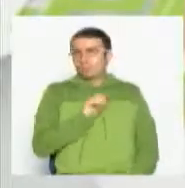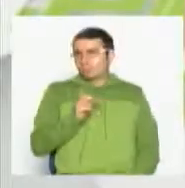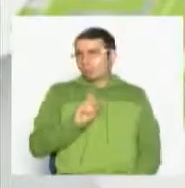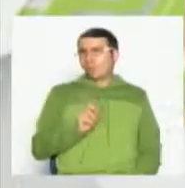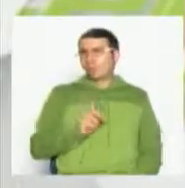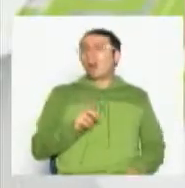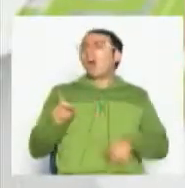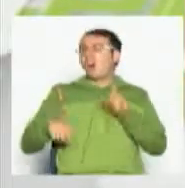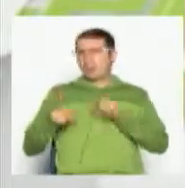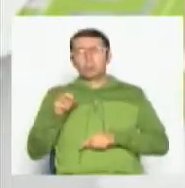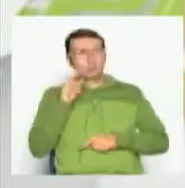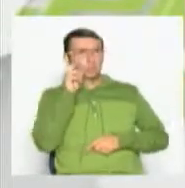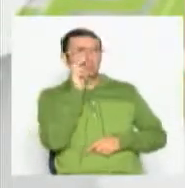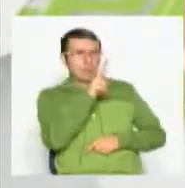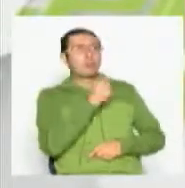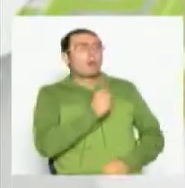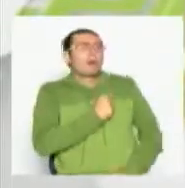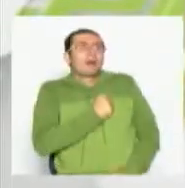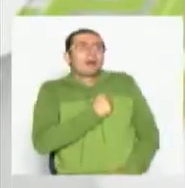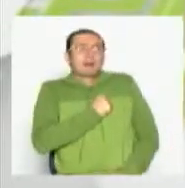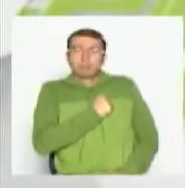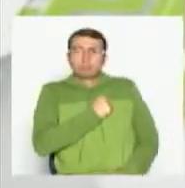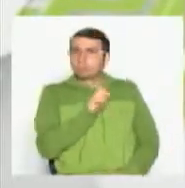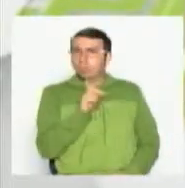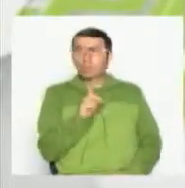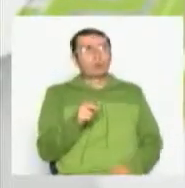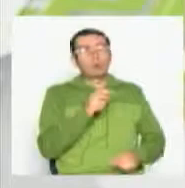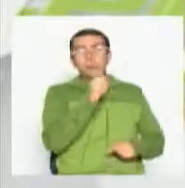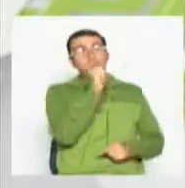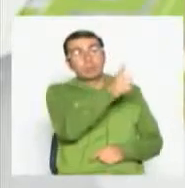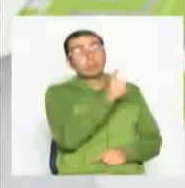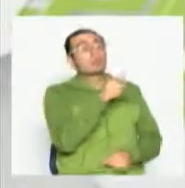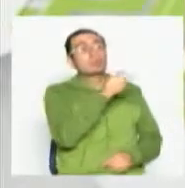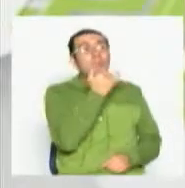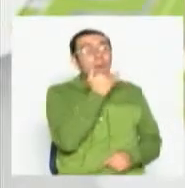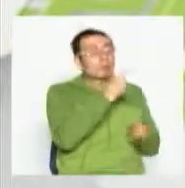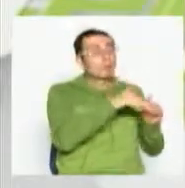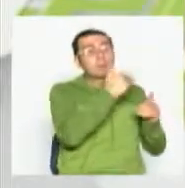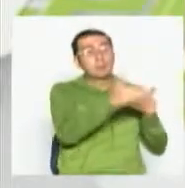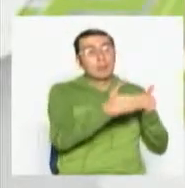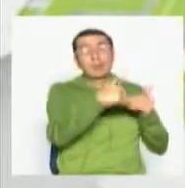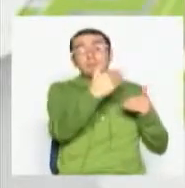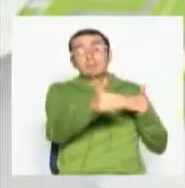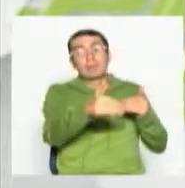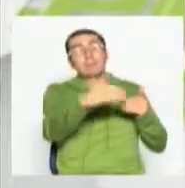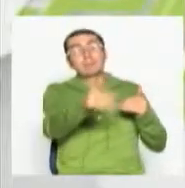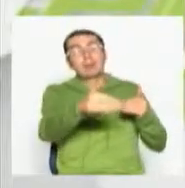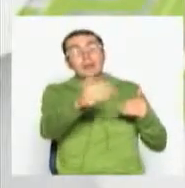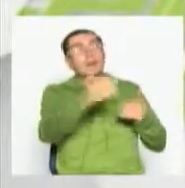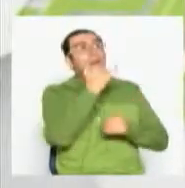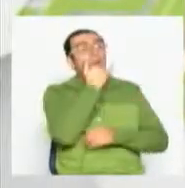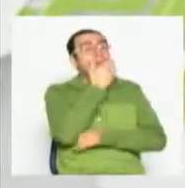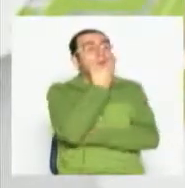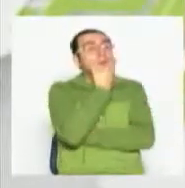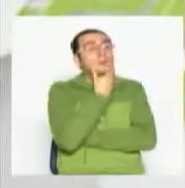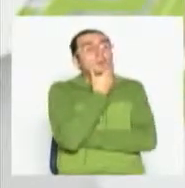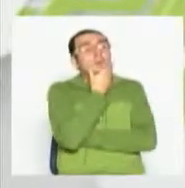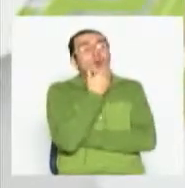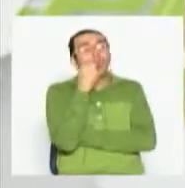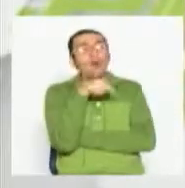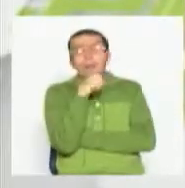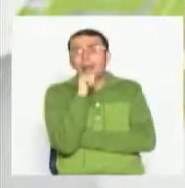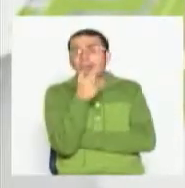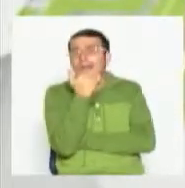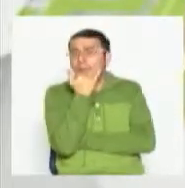o varias. Es este programa, cómo sigue, en qué va, qué tema nuevo va a haber en este